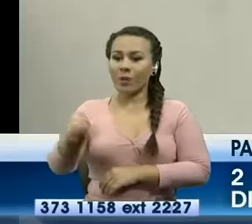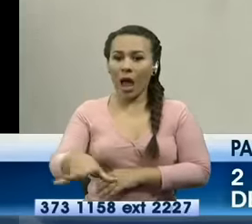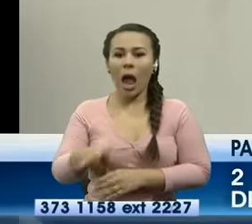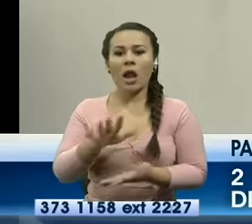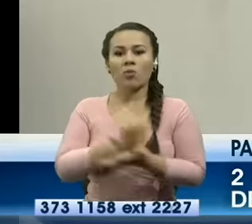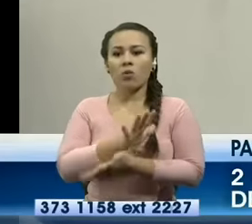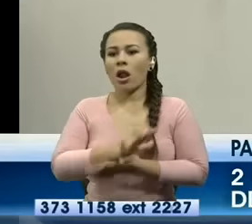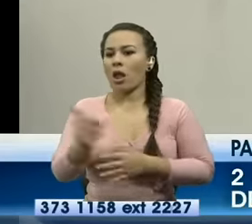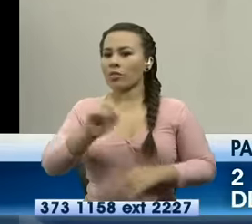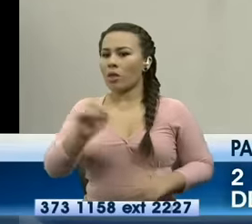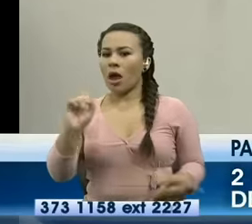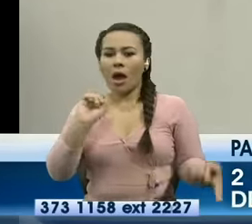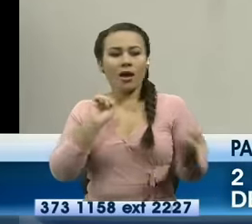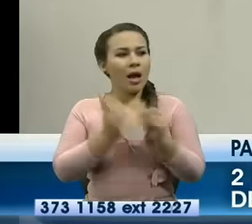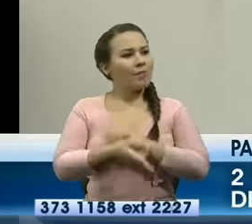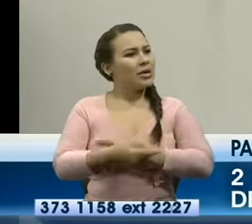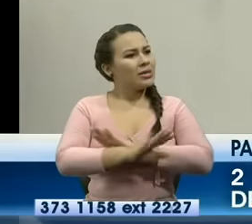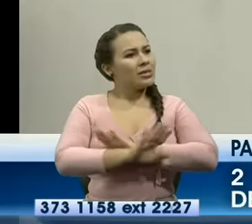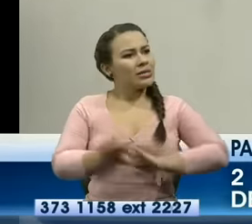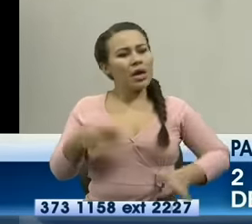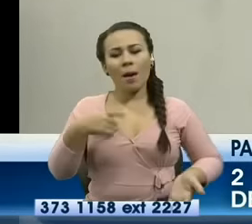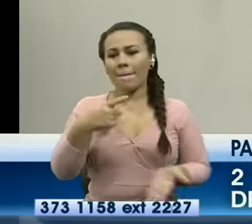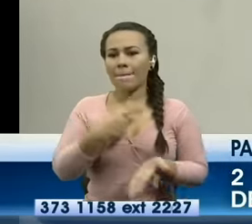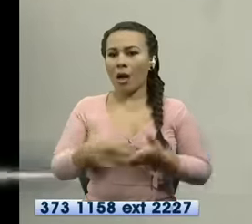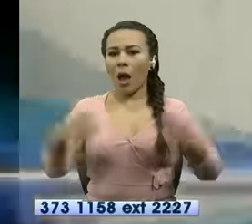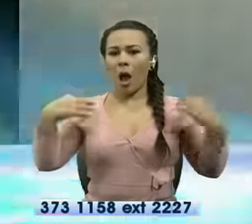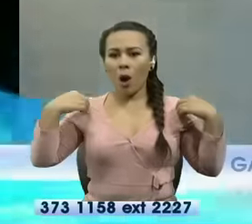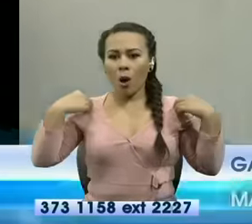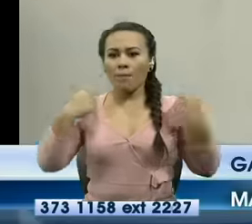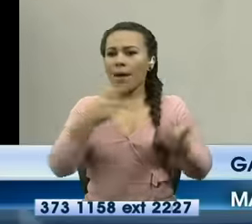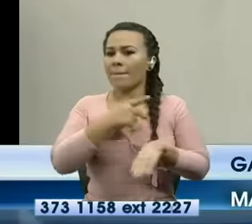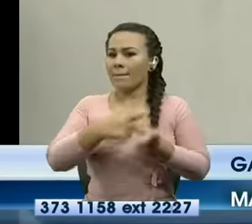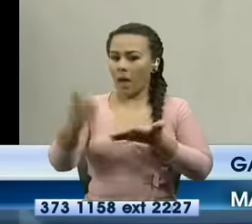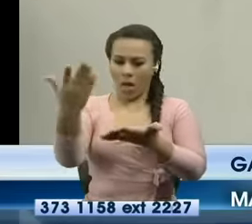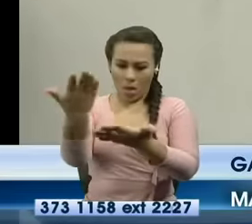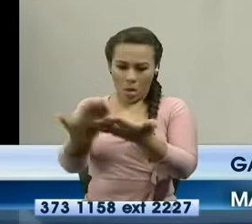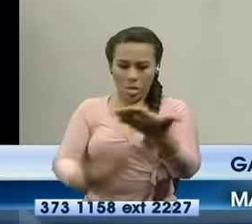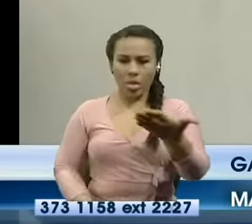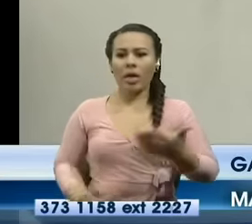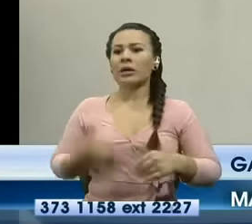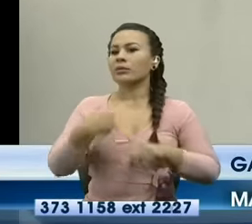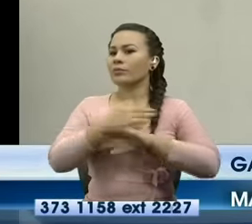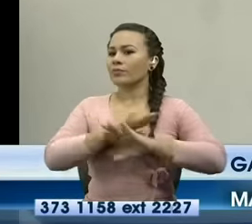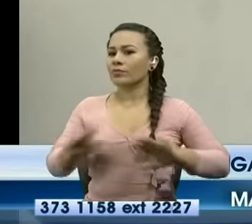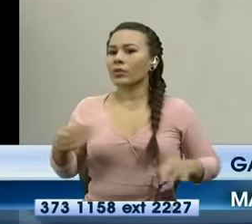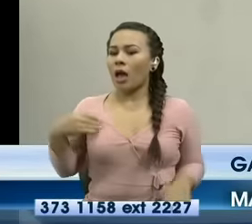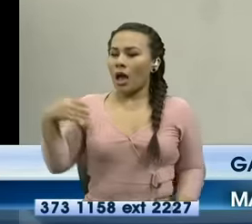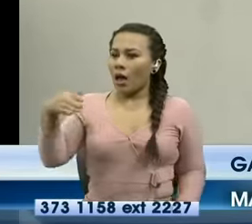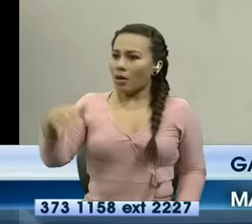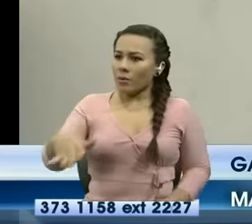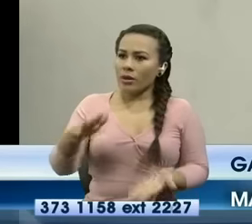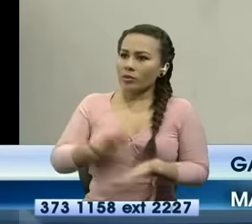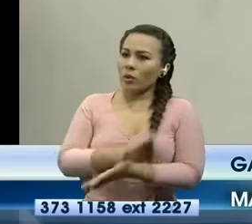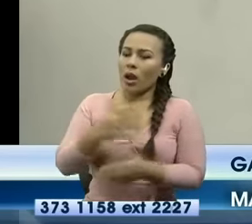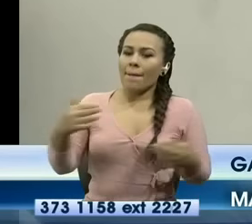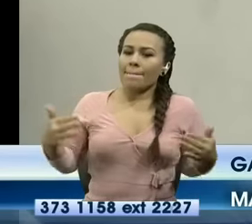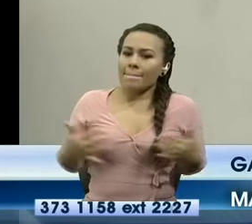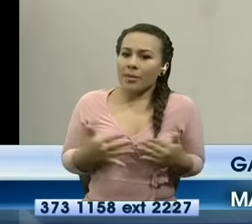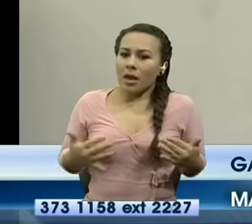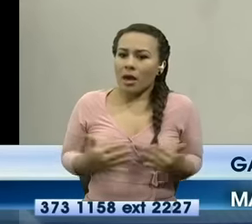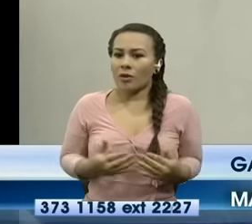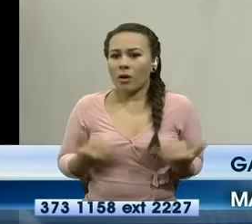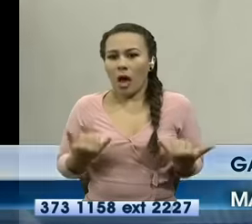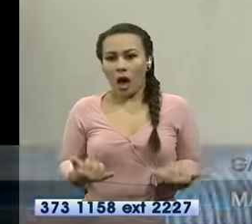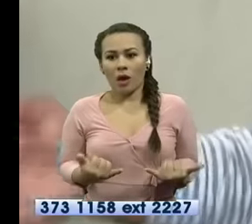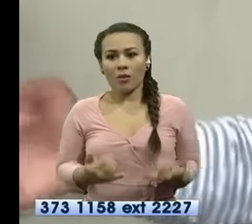muchos padres gastaron en uniforme en útiles los niños fueron a la escuela con miedo no miedo los mandamos ahora